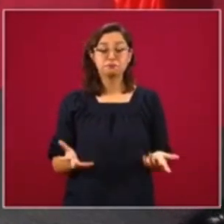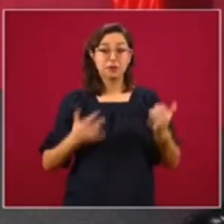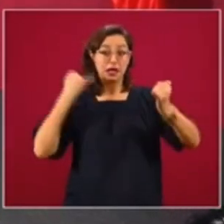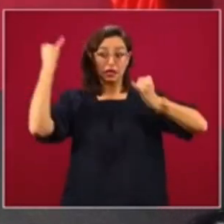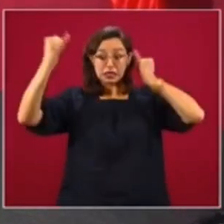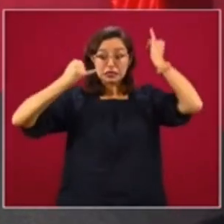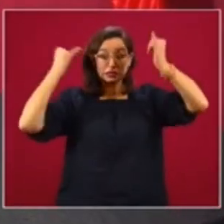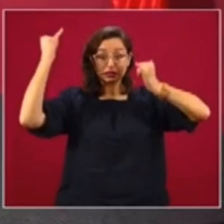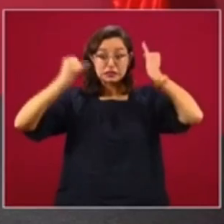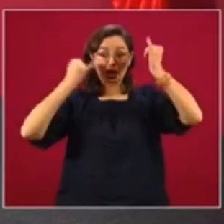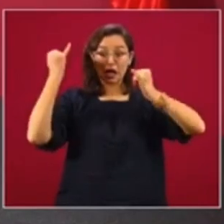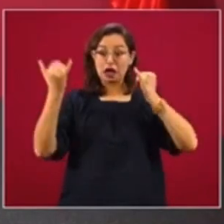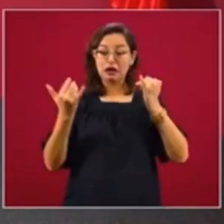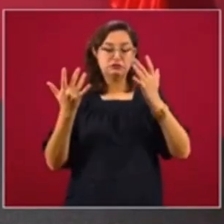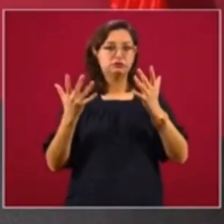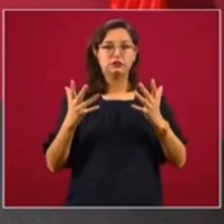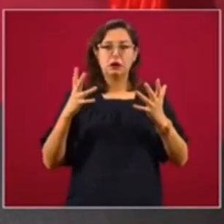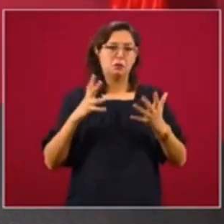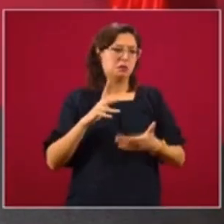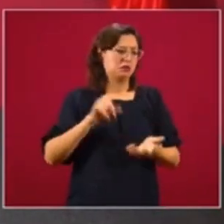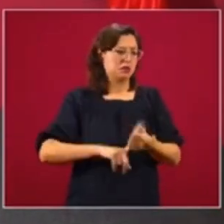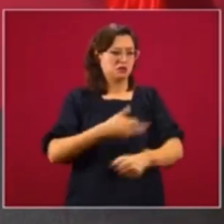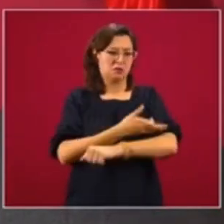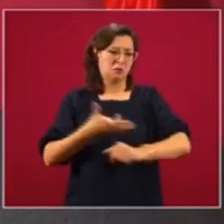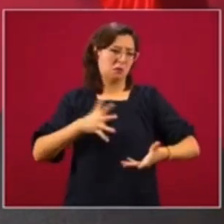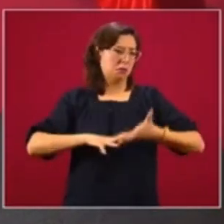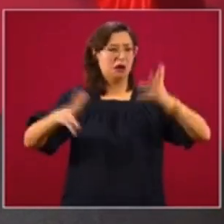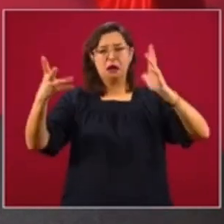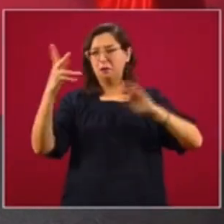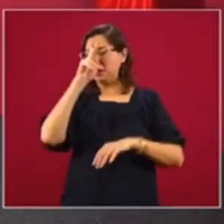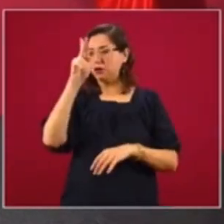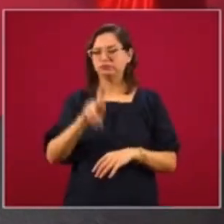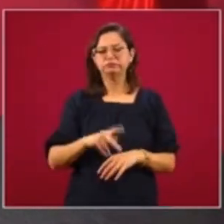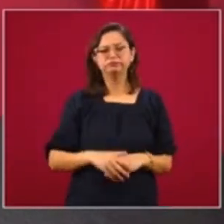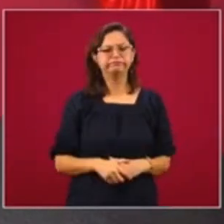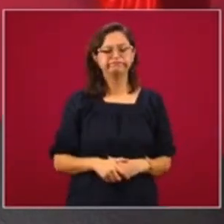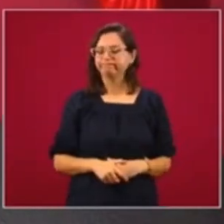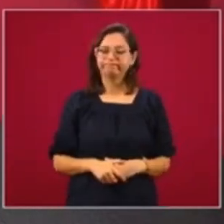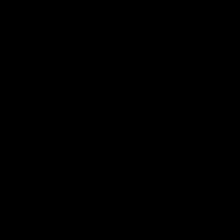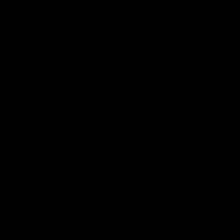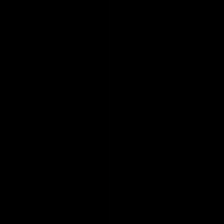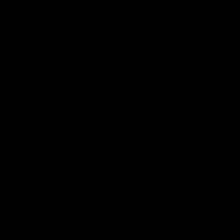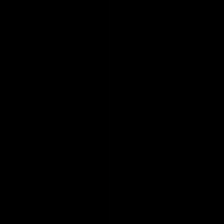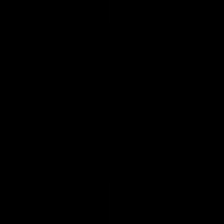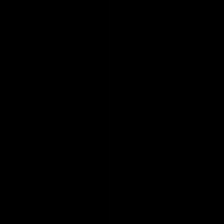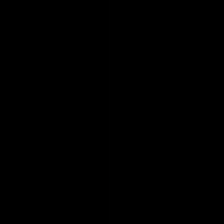violencia interfamiliar y no.